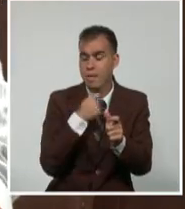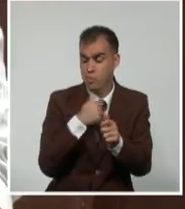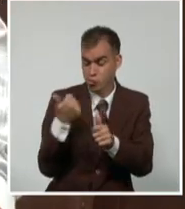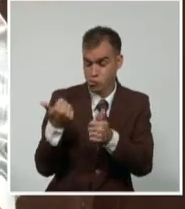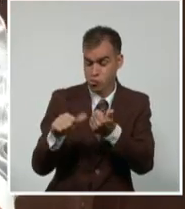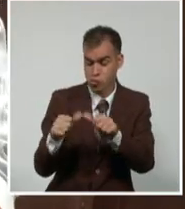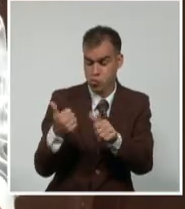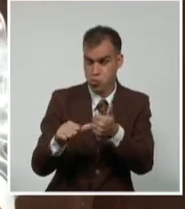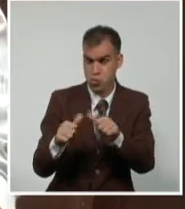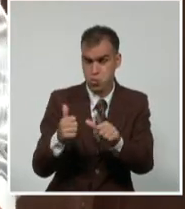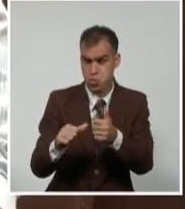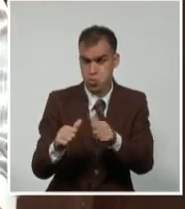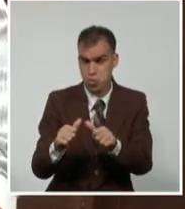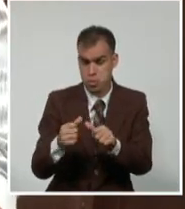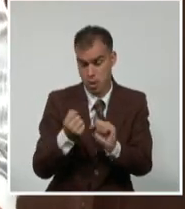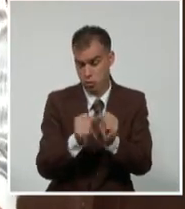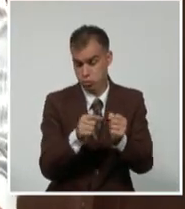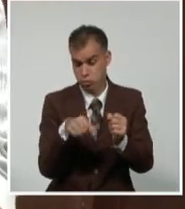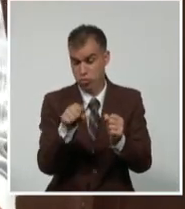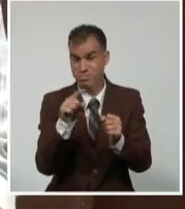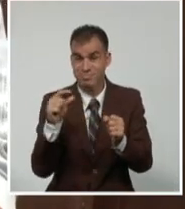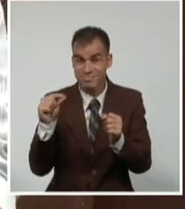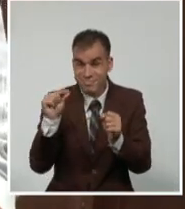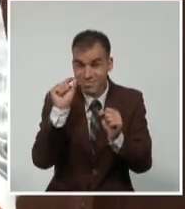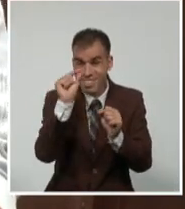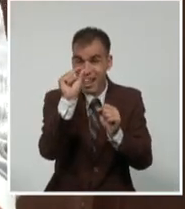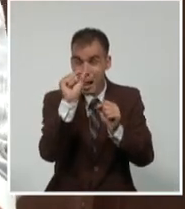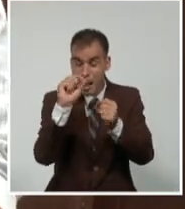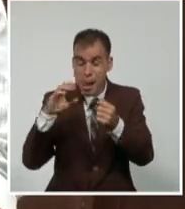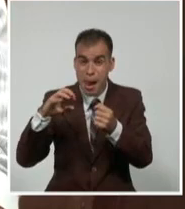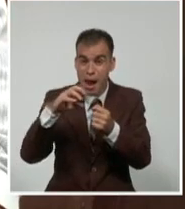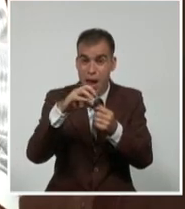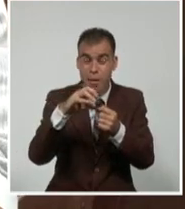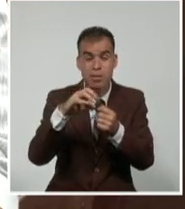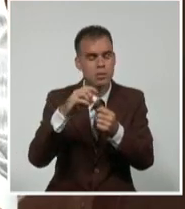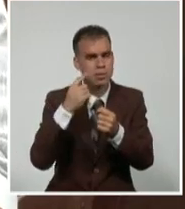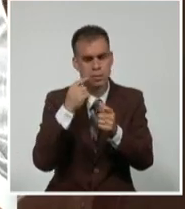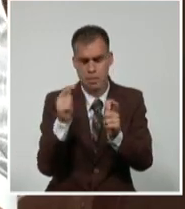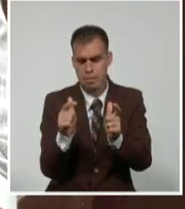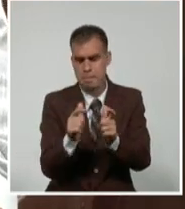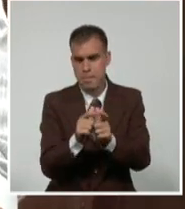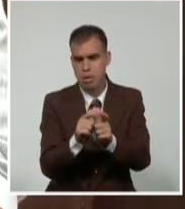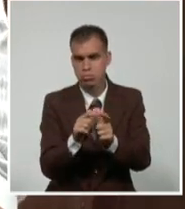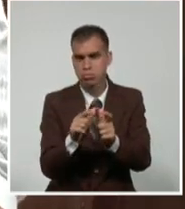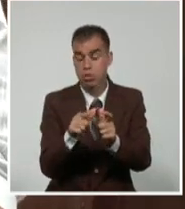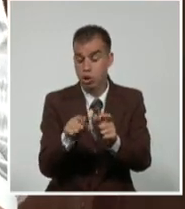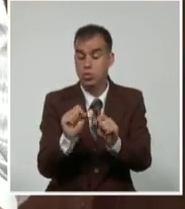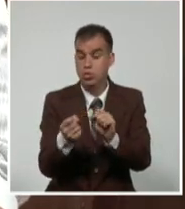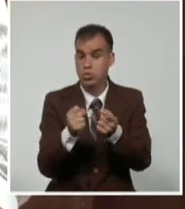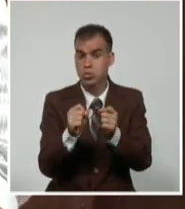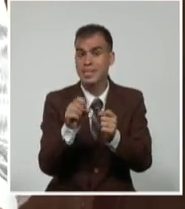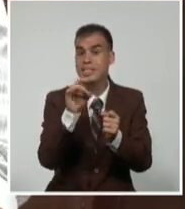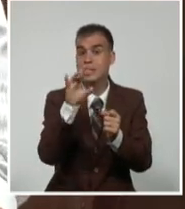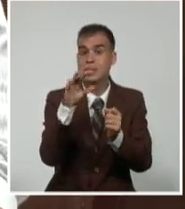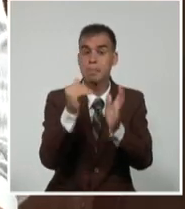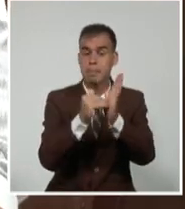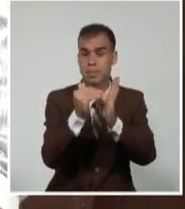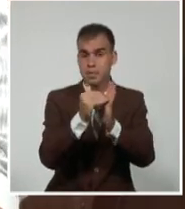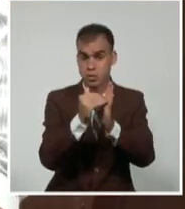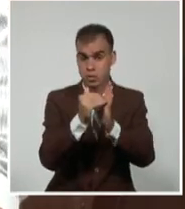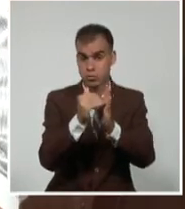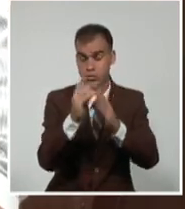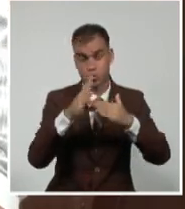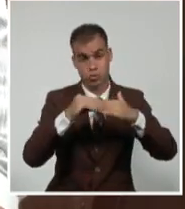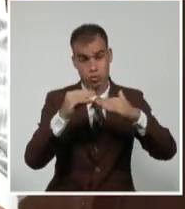el control de la garrapata, esto se cuantificó aproximadamente en 15 millones de dólares anuales de ahorro al